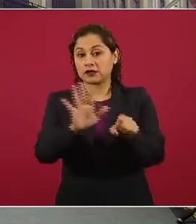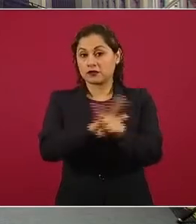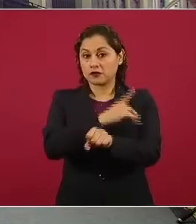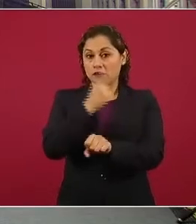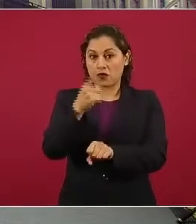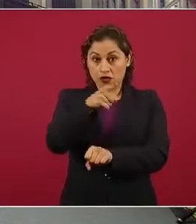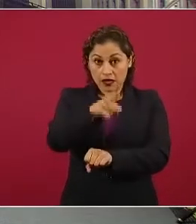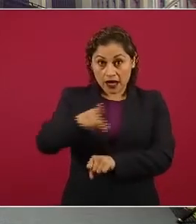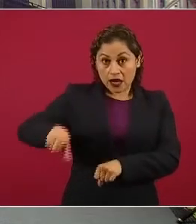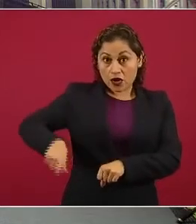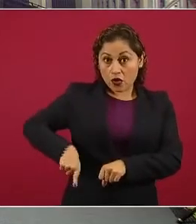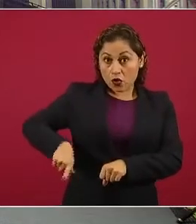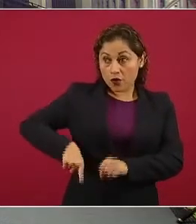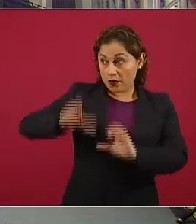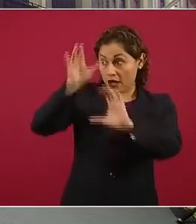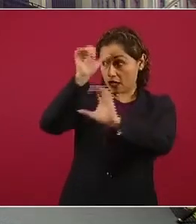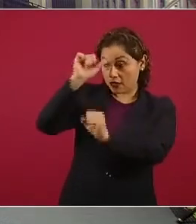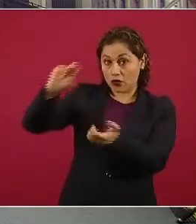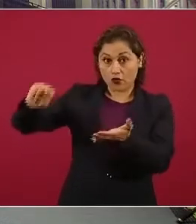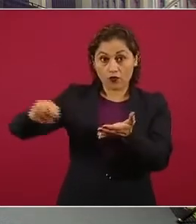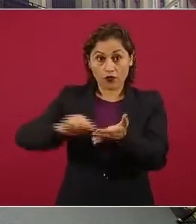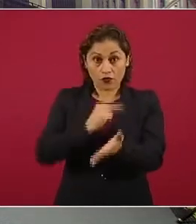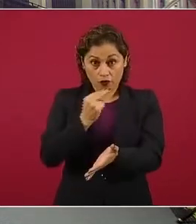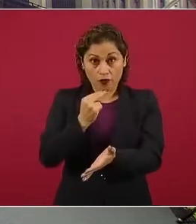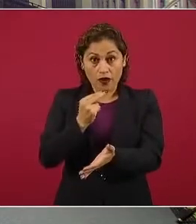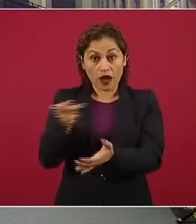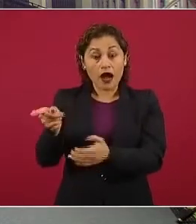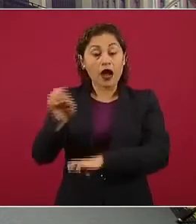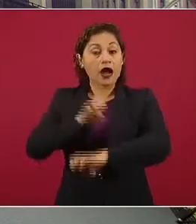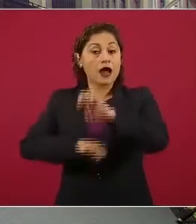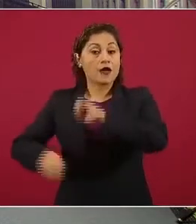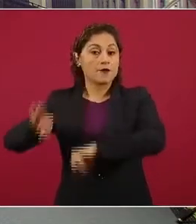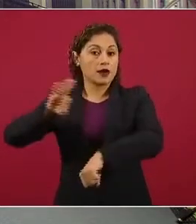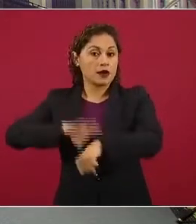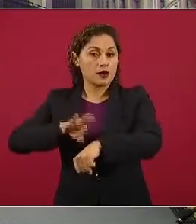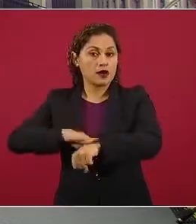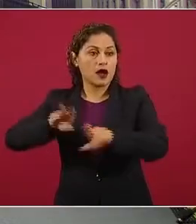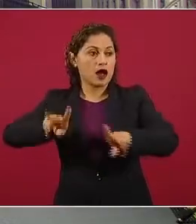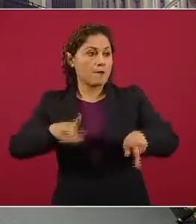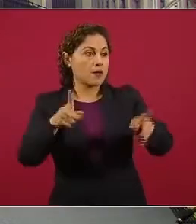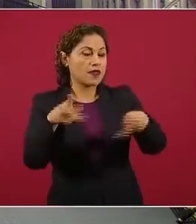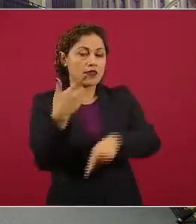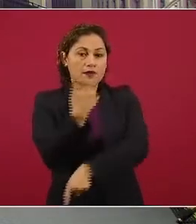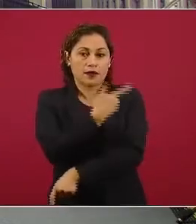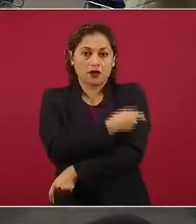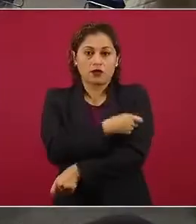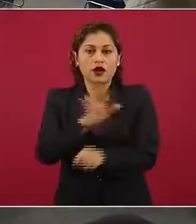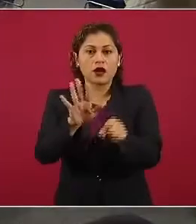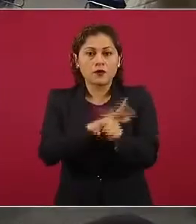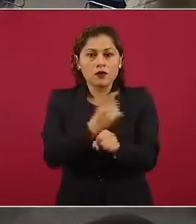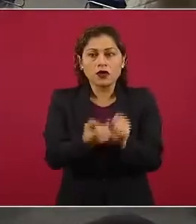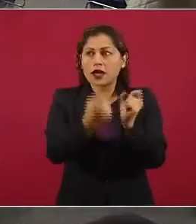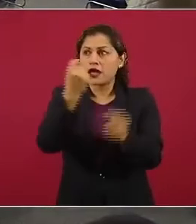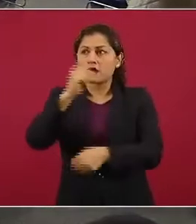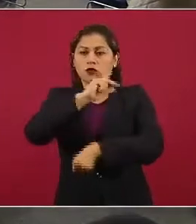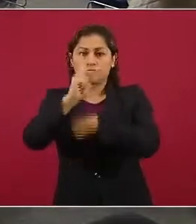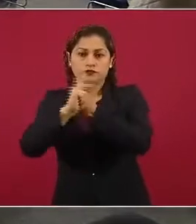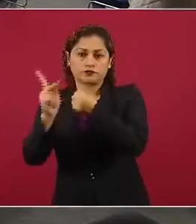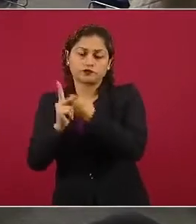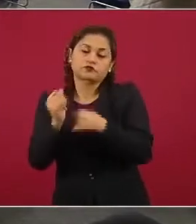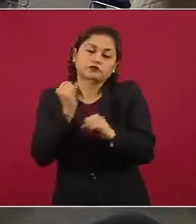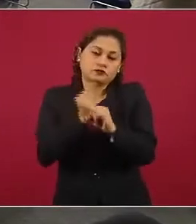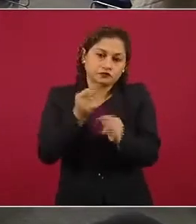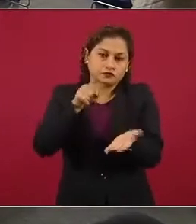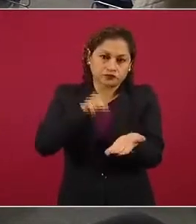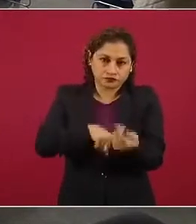farmacéuticas que vendieron la vacuna, porque en algunos países se ha difundido en las redes sociales, por supuesto, y en